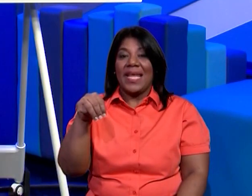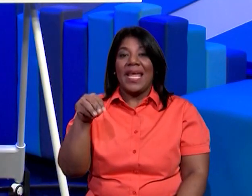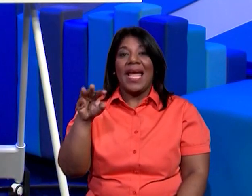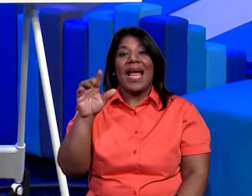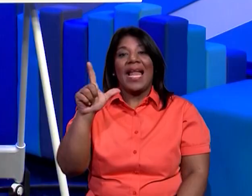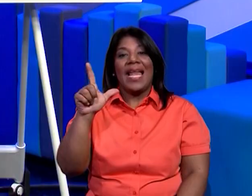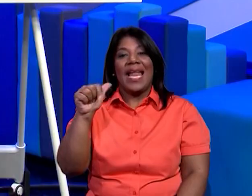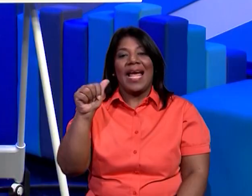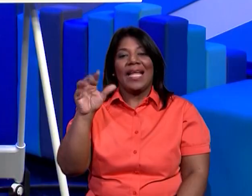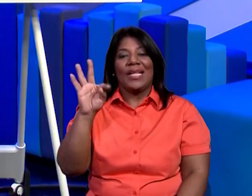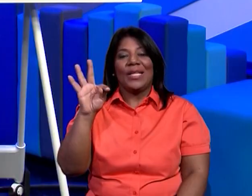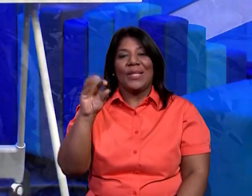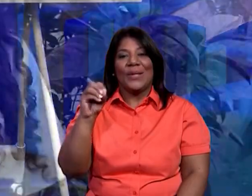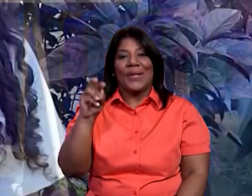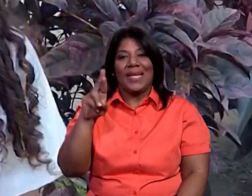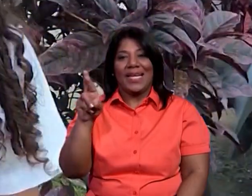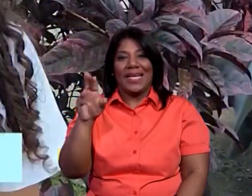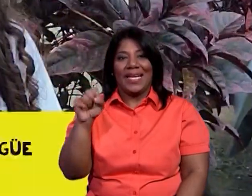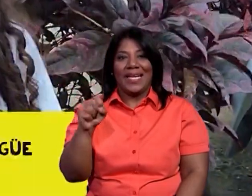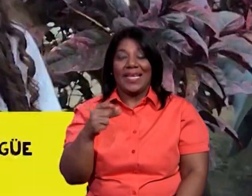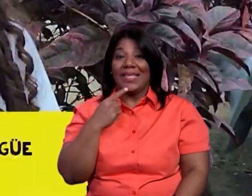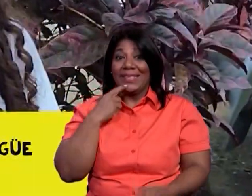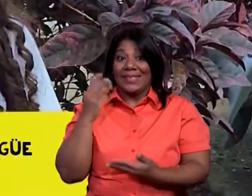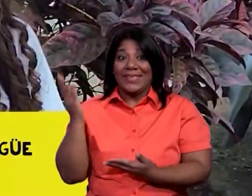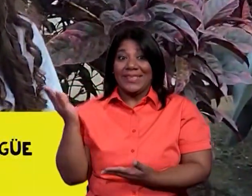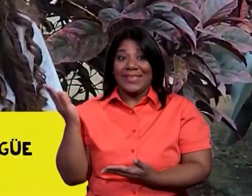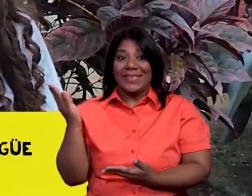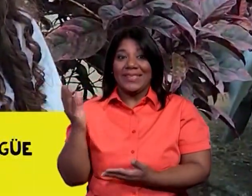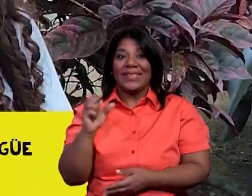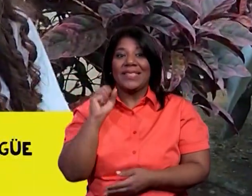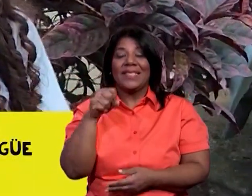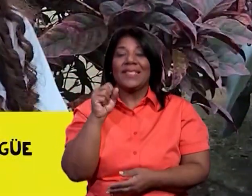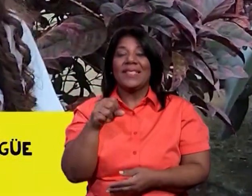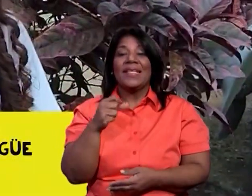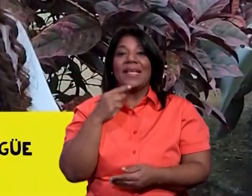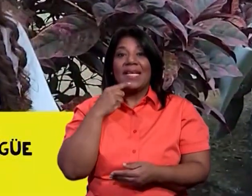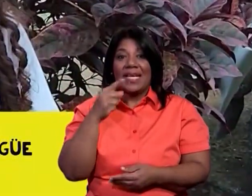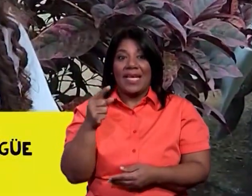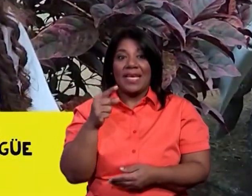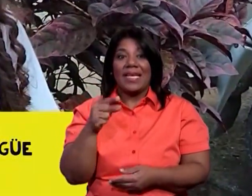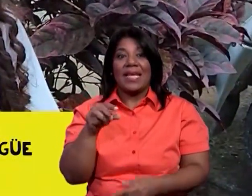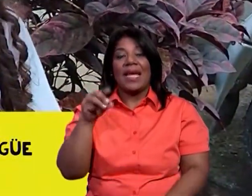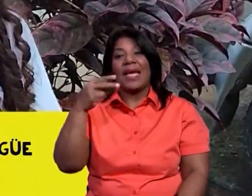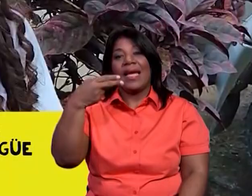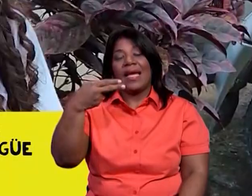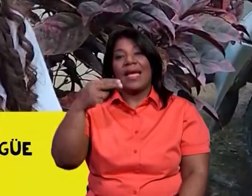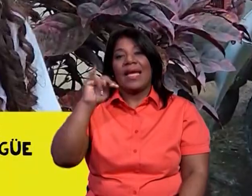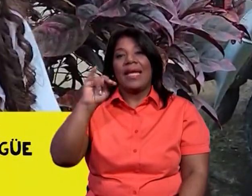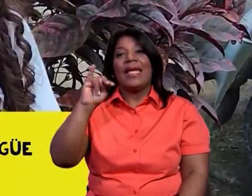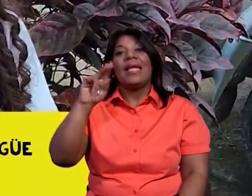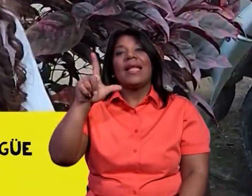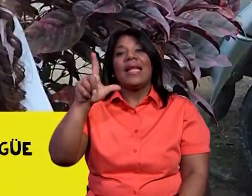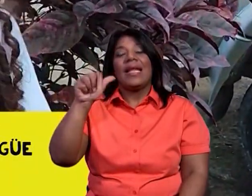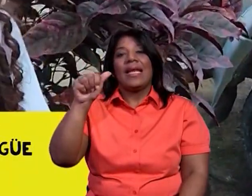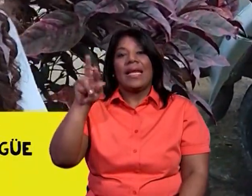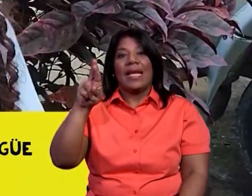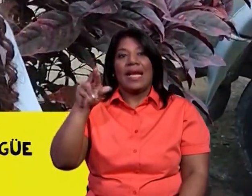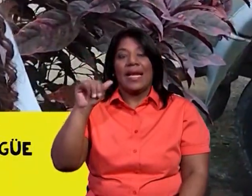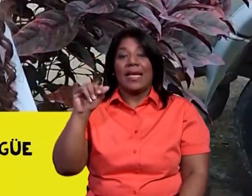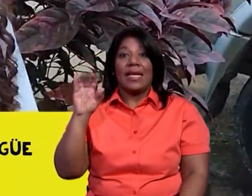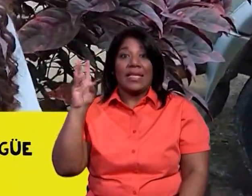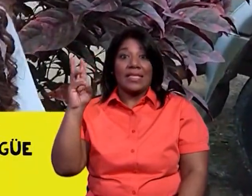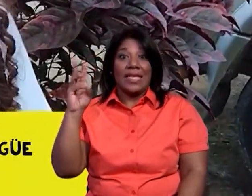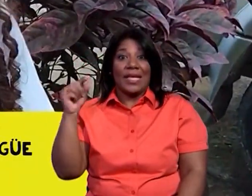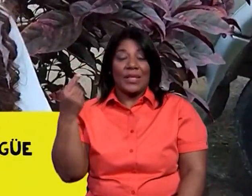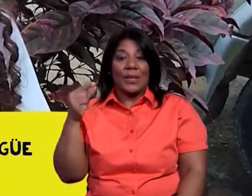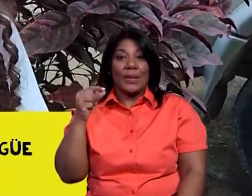qué nos dice hillary hola mi nombre es hillary meléndez soy del grado sexto b con el maestro elvis hortera